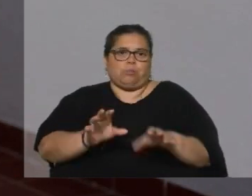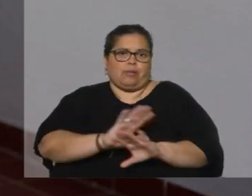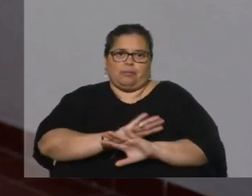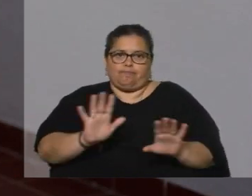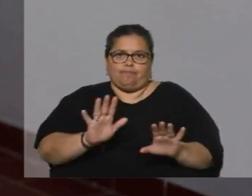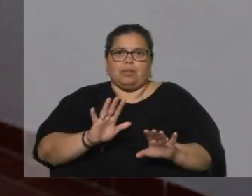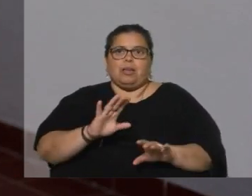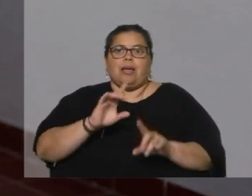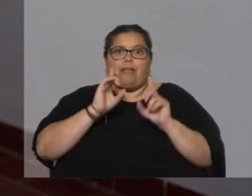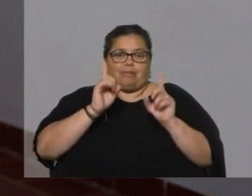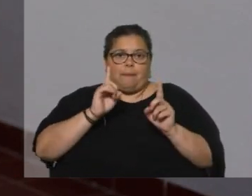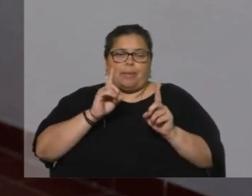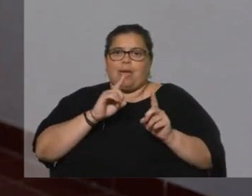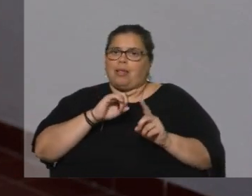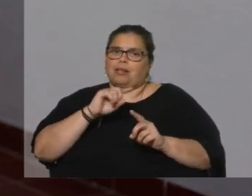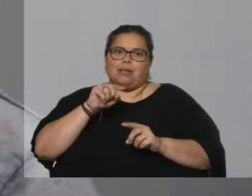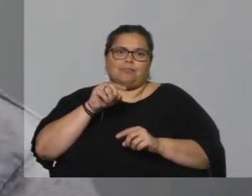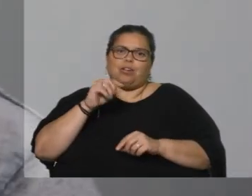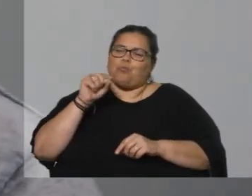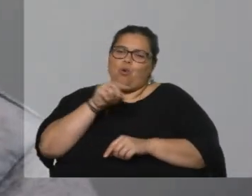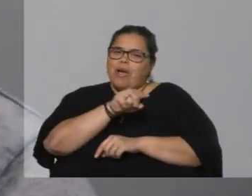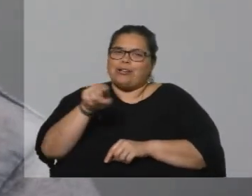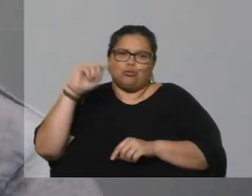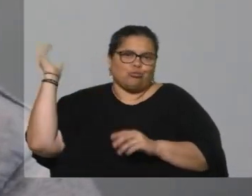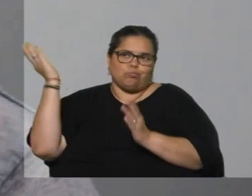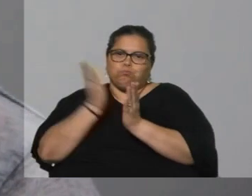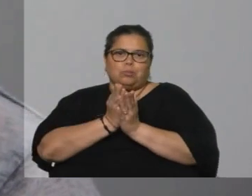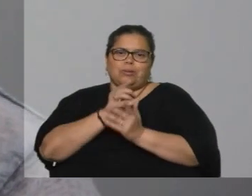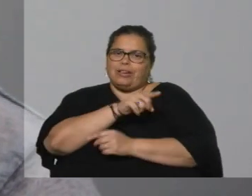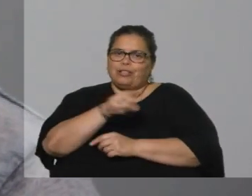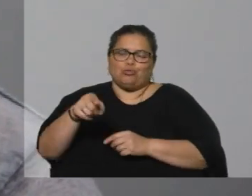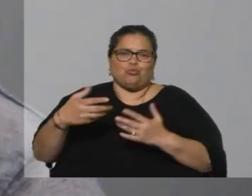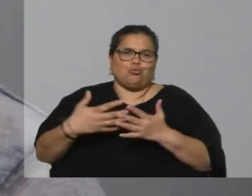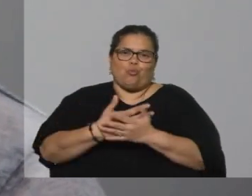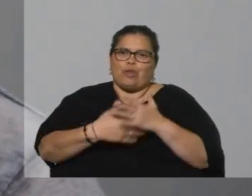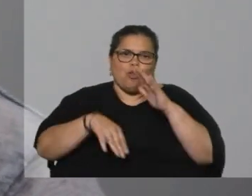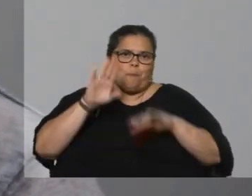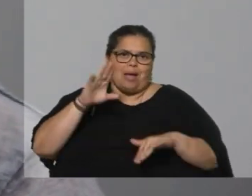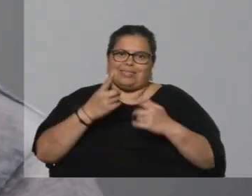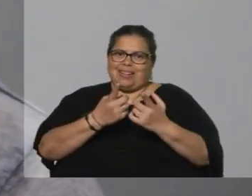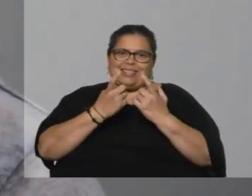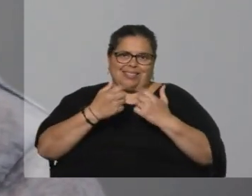Le pegué fuerte a las personas que más amo y que más me aman y me apoyan, que necesitan de mí.